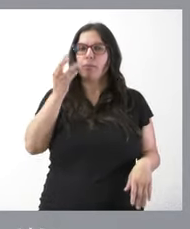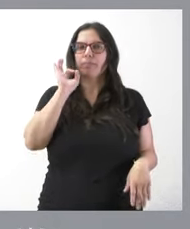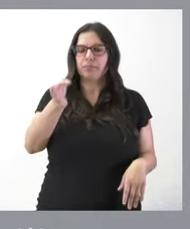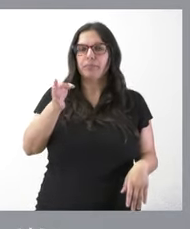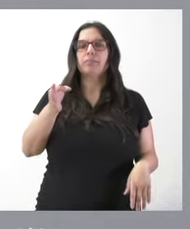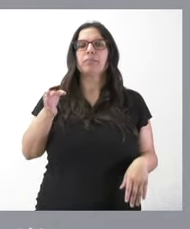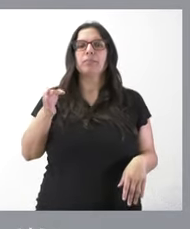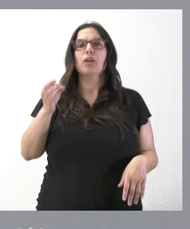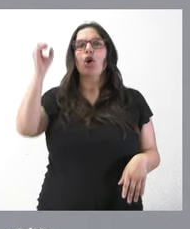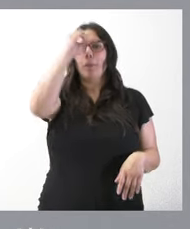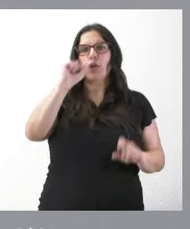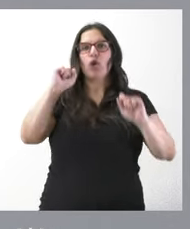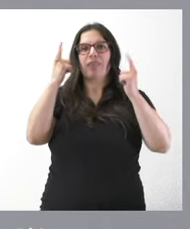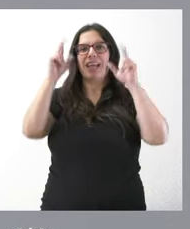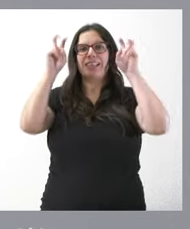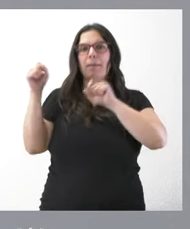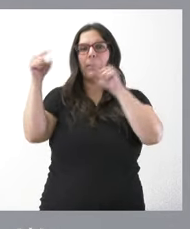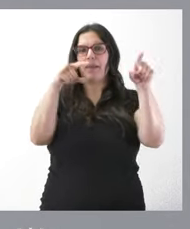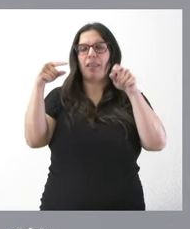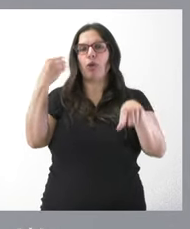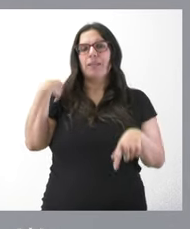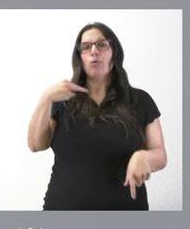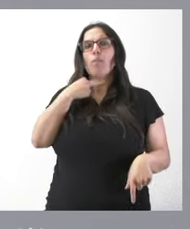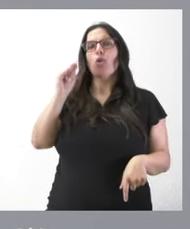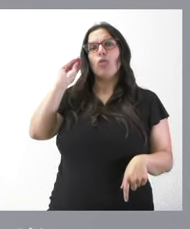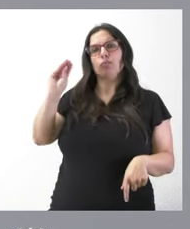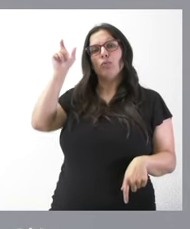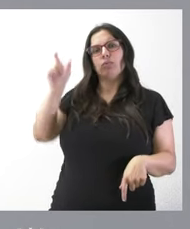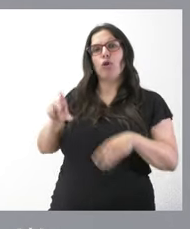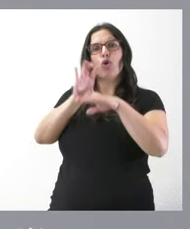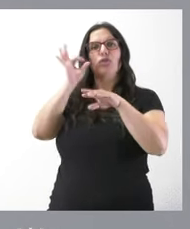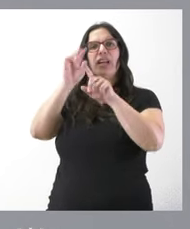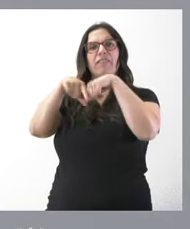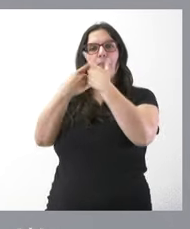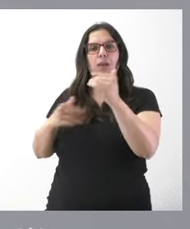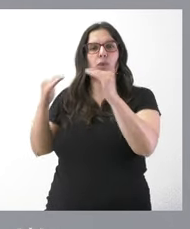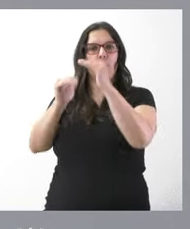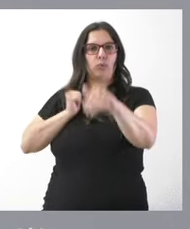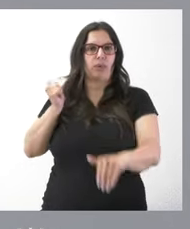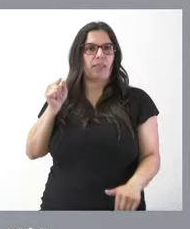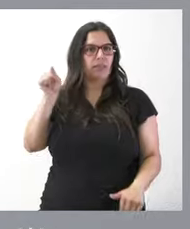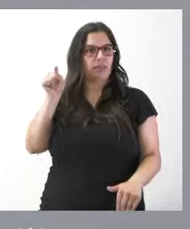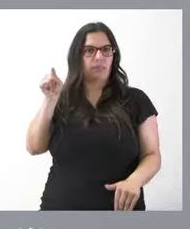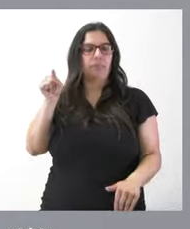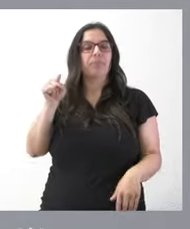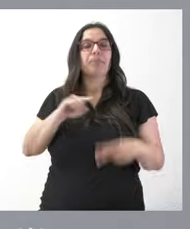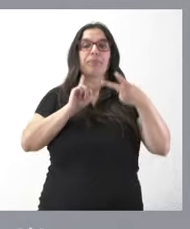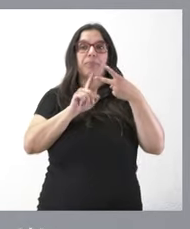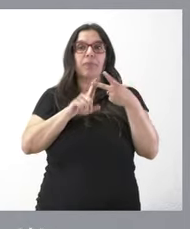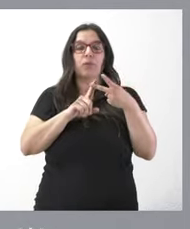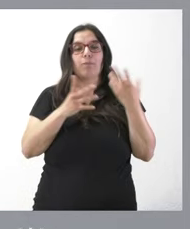de la Junta en materia de inmigración es la que ha manifestado la consejera de familia e igualdad de oportunidades y lo segundo